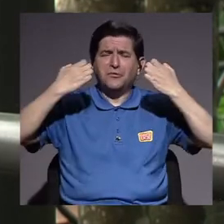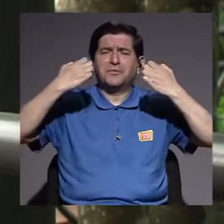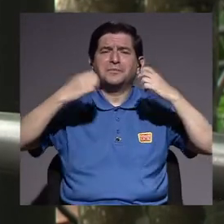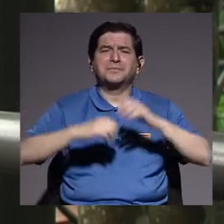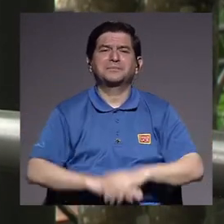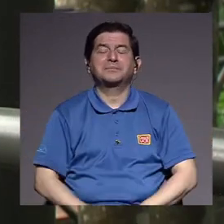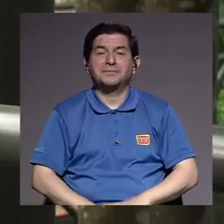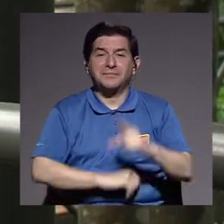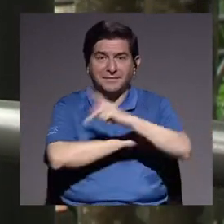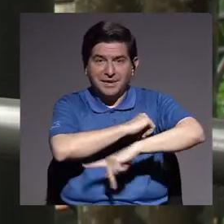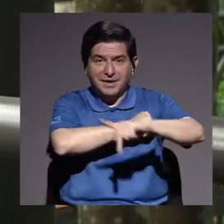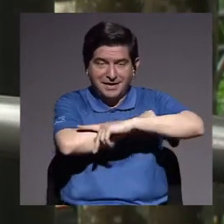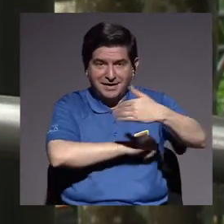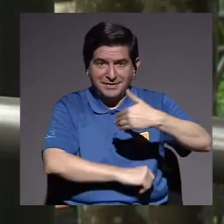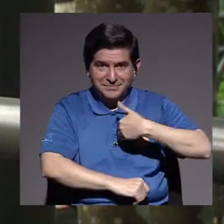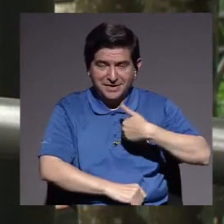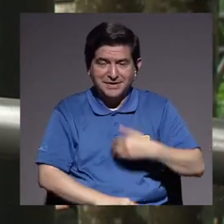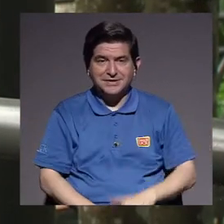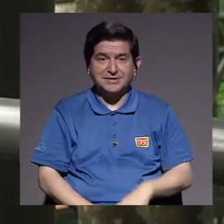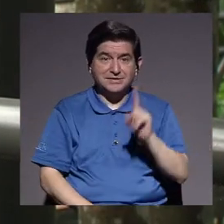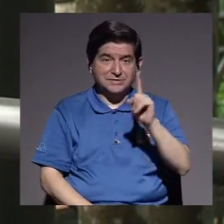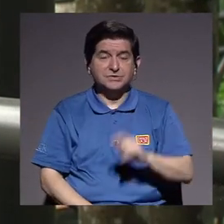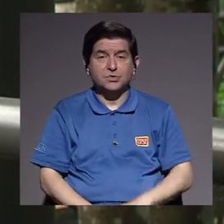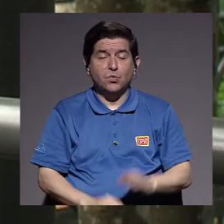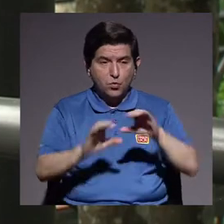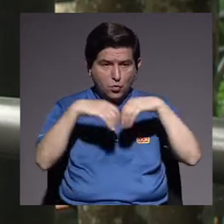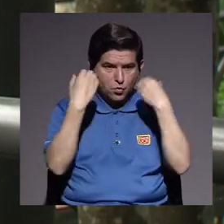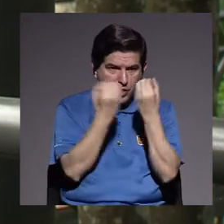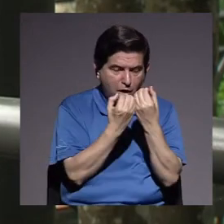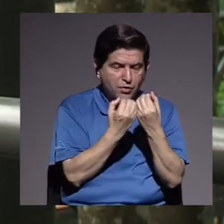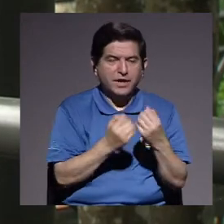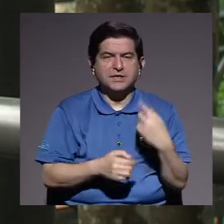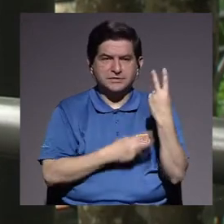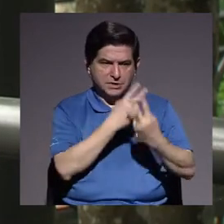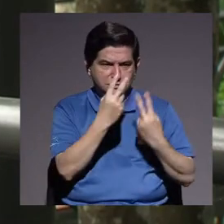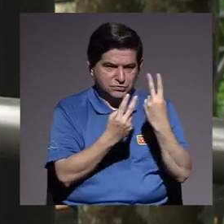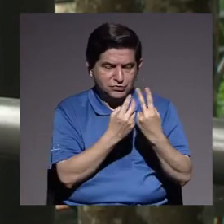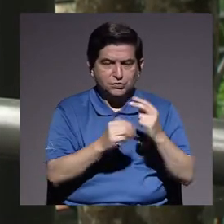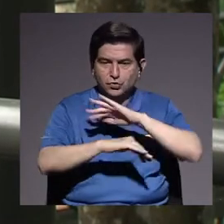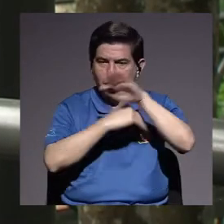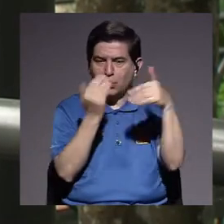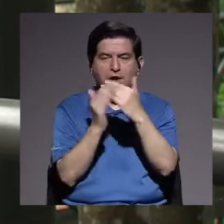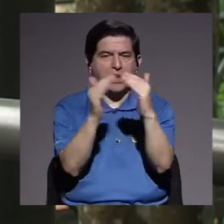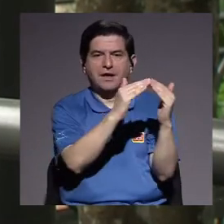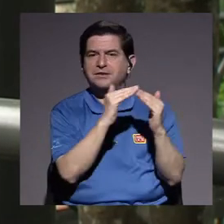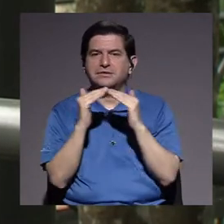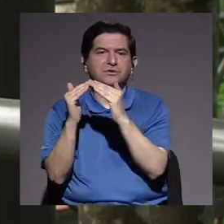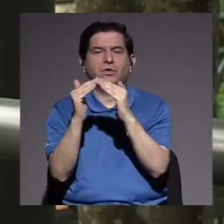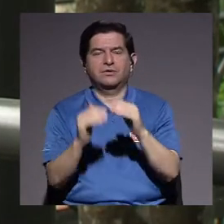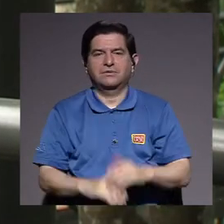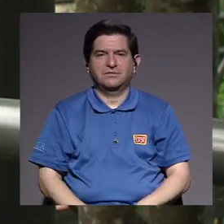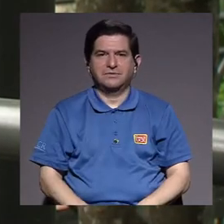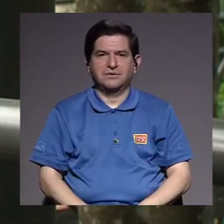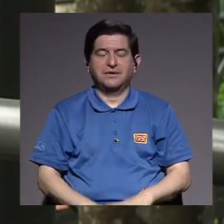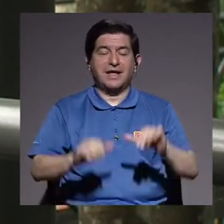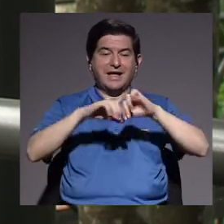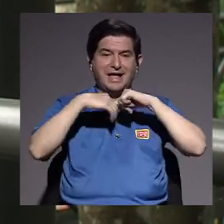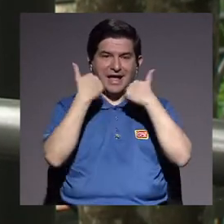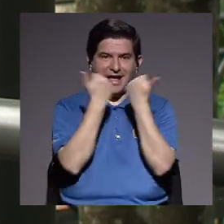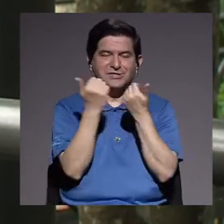el país tiene un tejido organizacional y vecinal desplegado casi en todas las comunidades, ¿verdad? Que son las